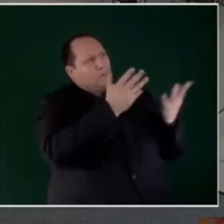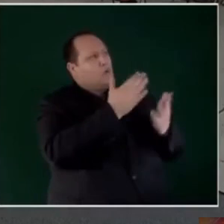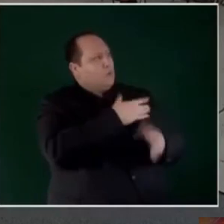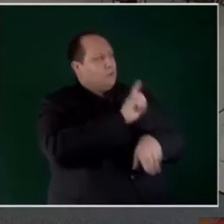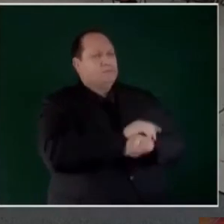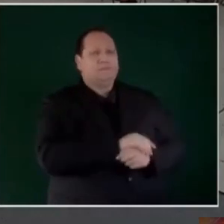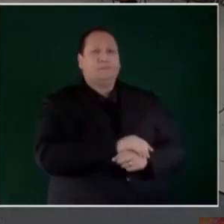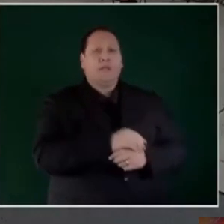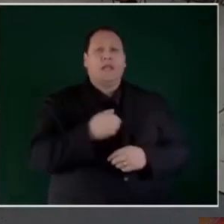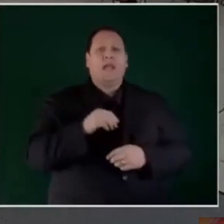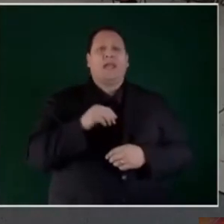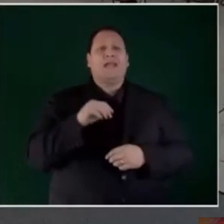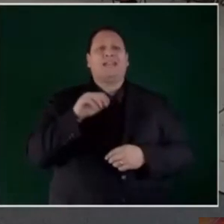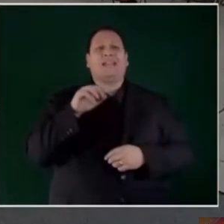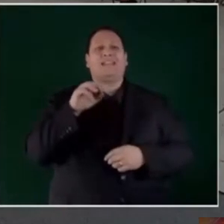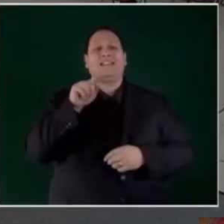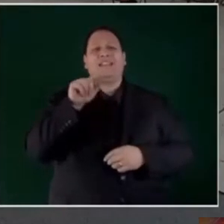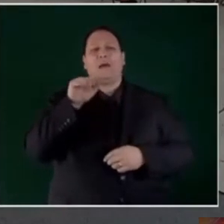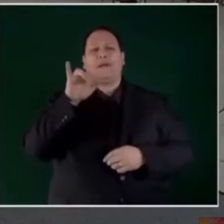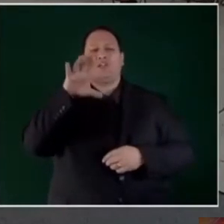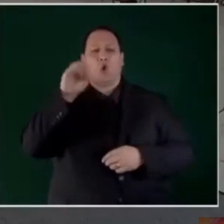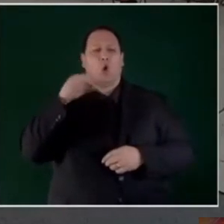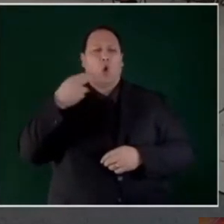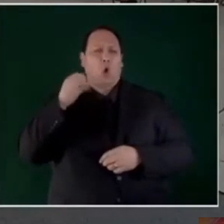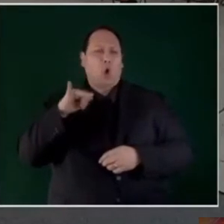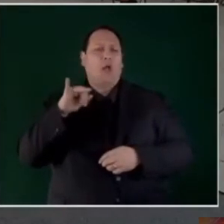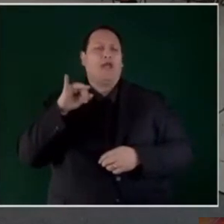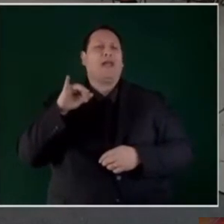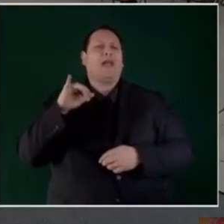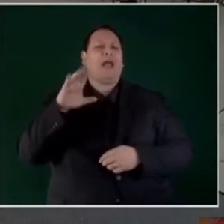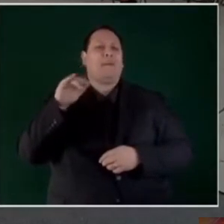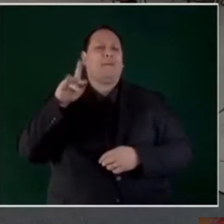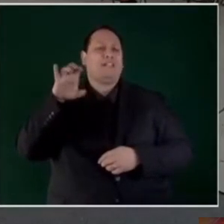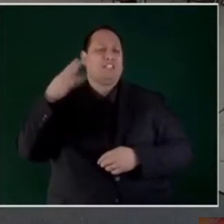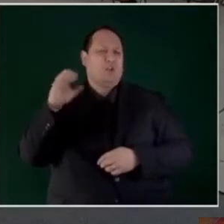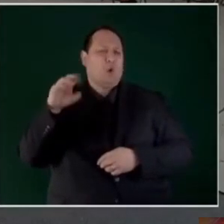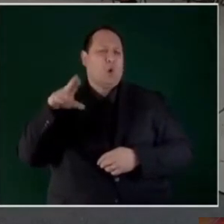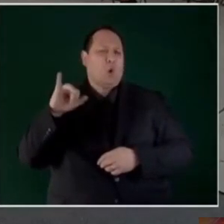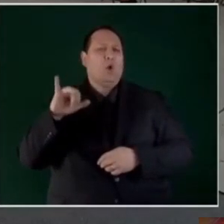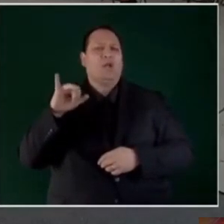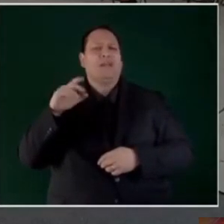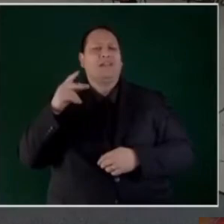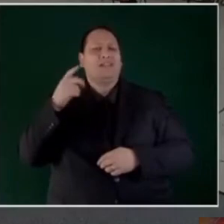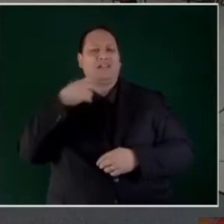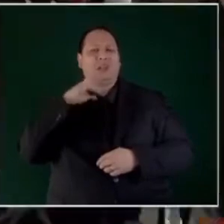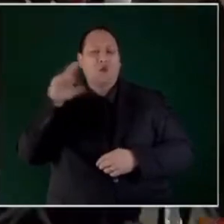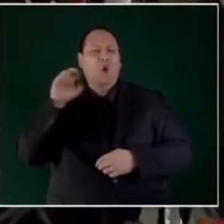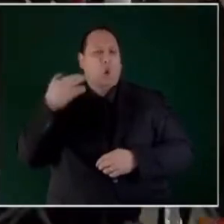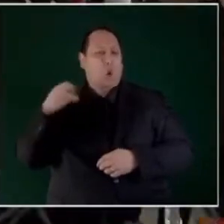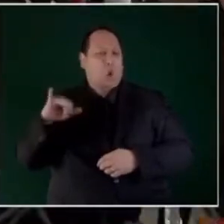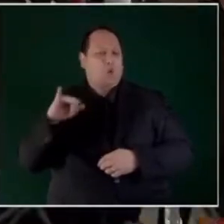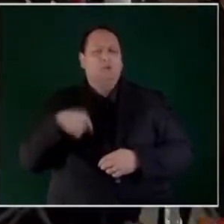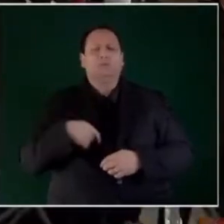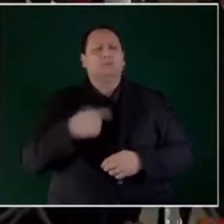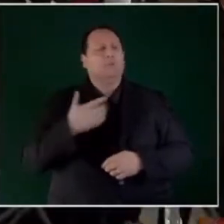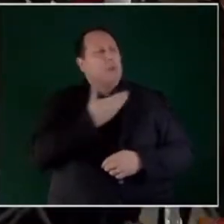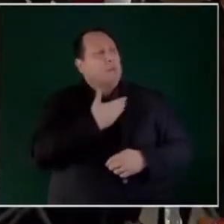Diego Elías Cedillo de Tabasco hoy, Campeche hoy, Quintana Roo y Diario Basta de Grupo Cantón. Señor presidente,